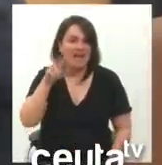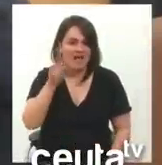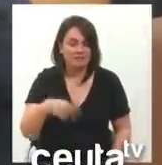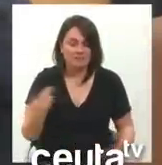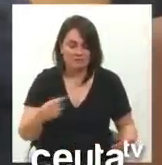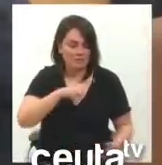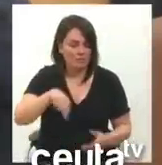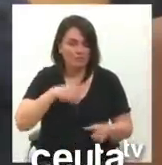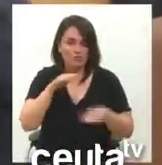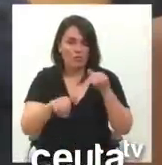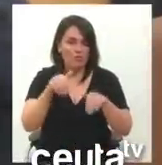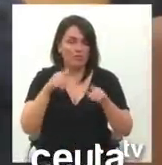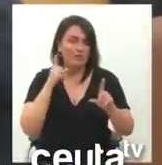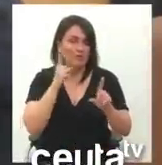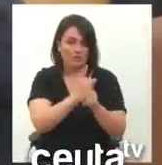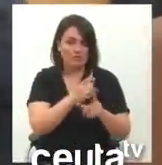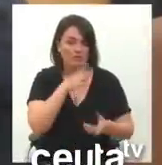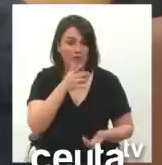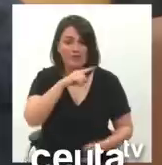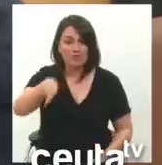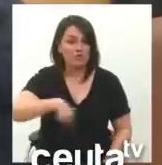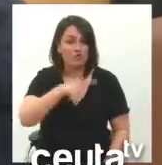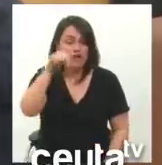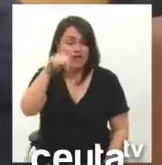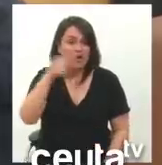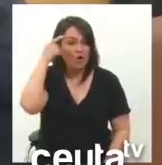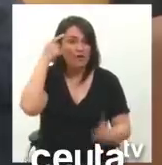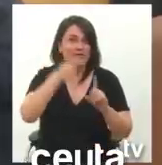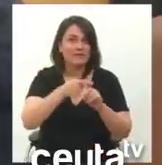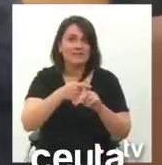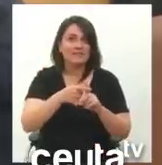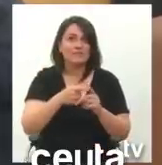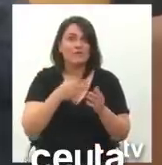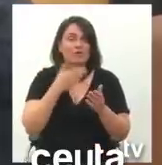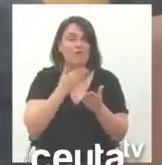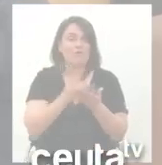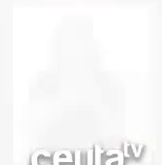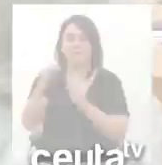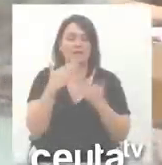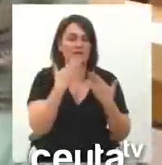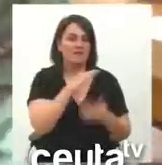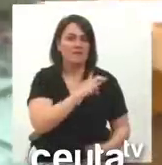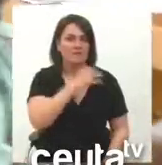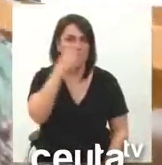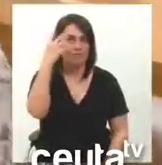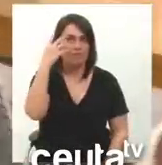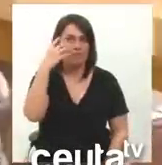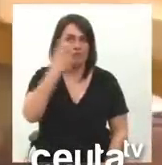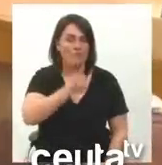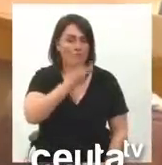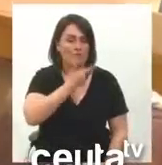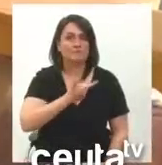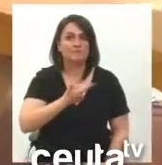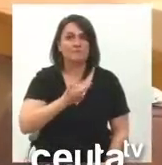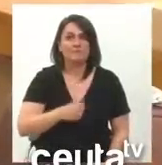contra porque, como siempre digo, no estamos aquí para blanquear ninguna propuesta de este grupo de farsantes. La verdad es ha llegado un momento de